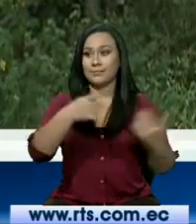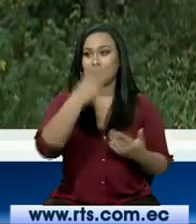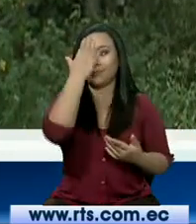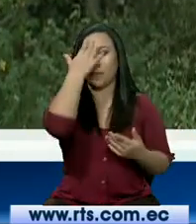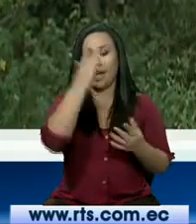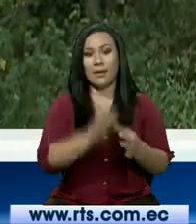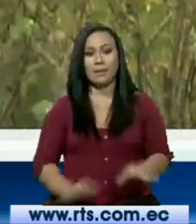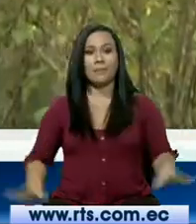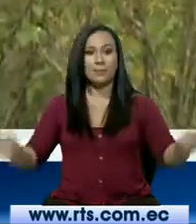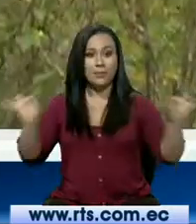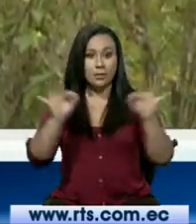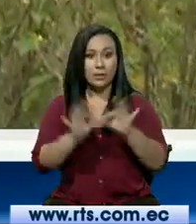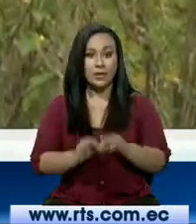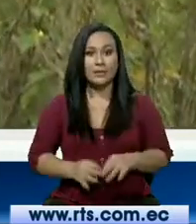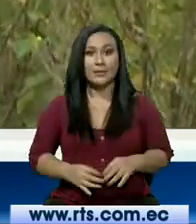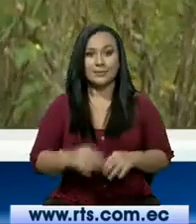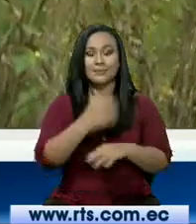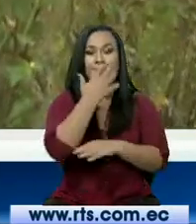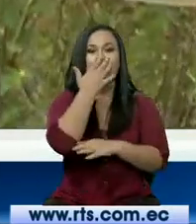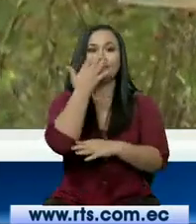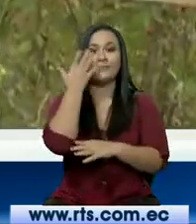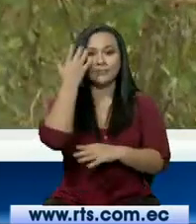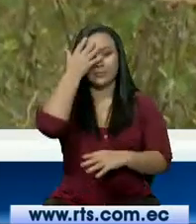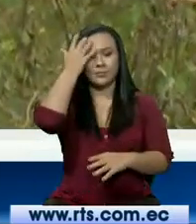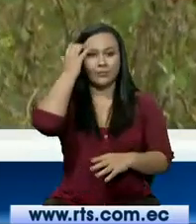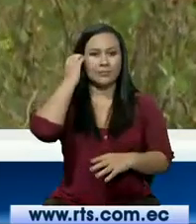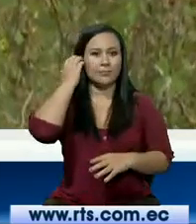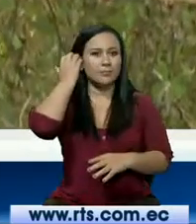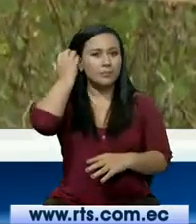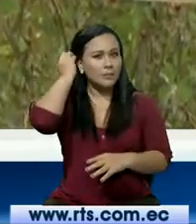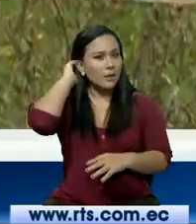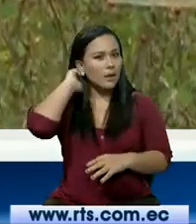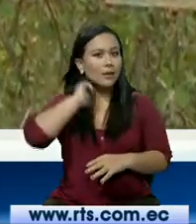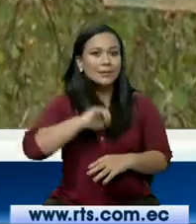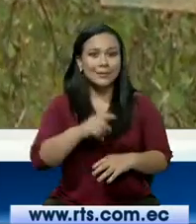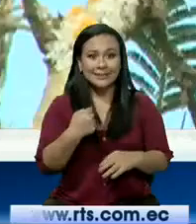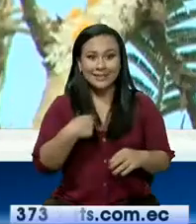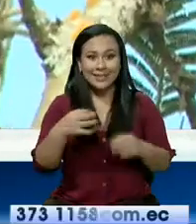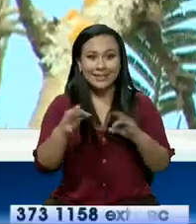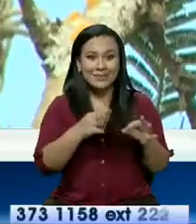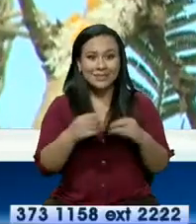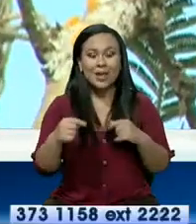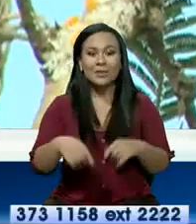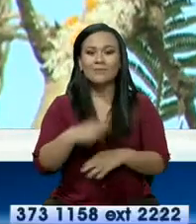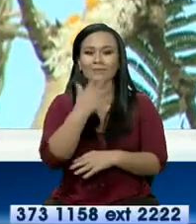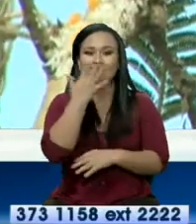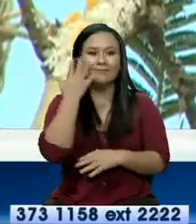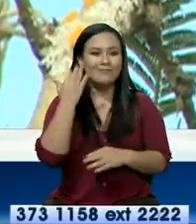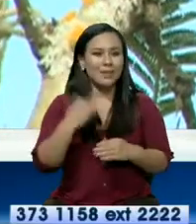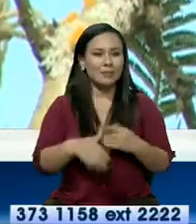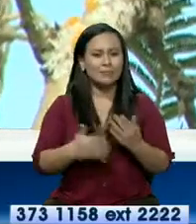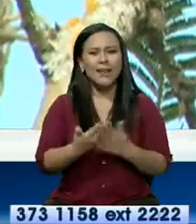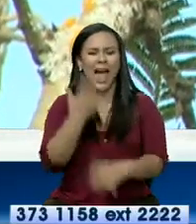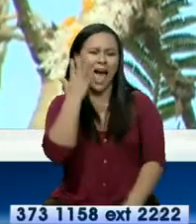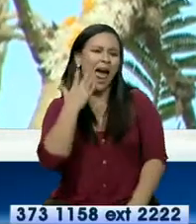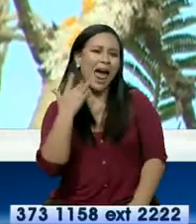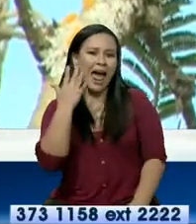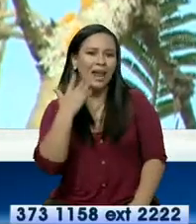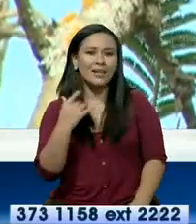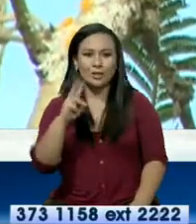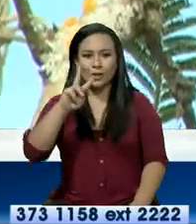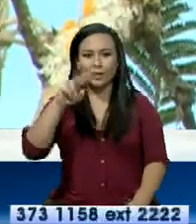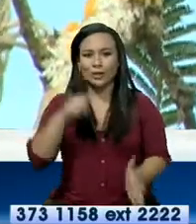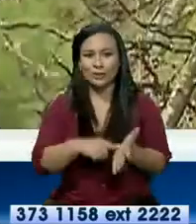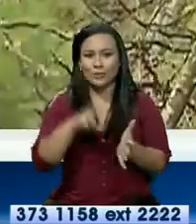que es el Bosque Seco Rareza de los Andes. Le comento que Jerusalén es un bosque muy raro. Al estar en 2